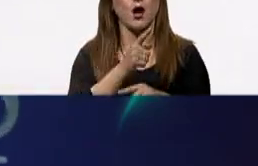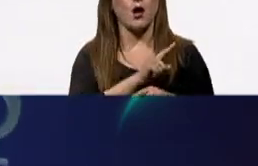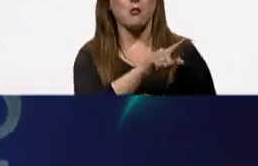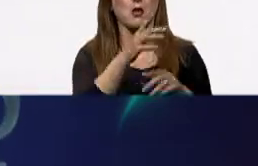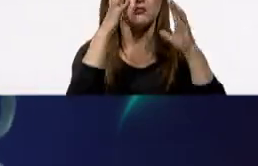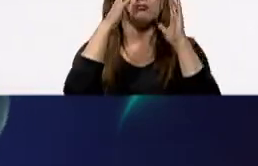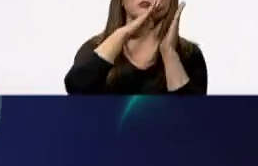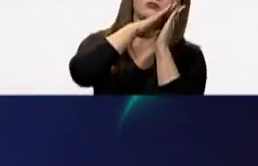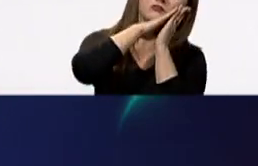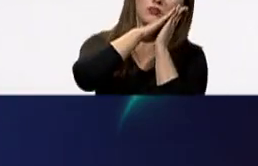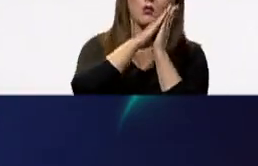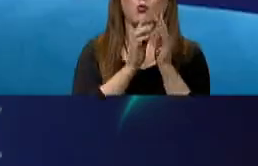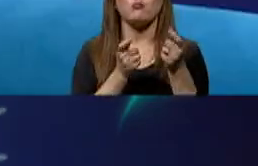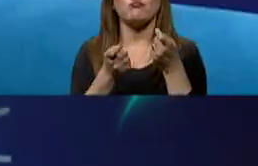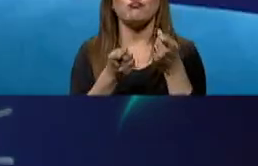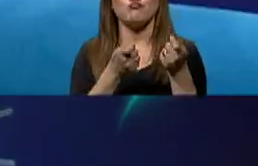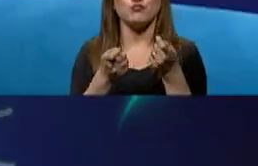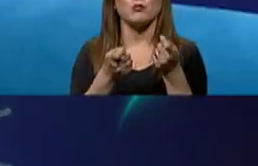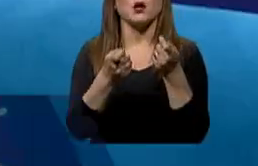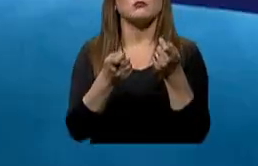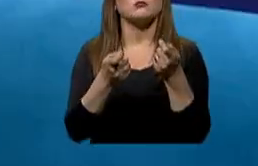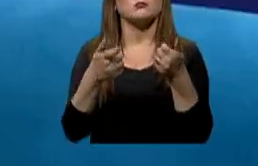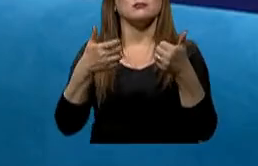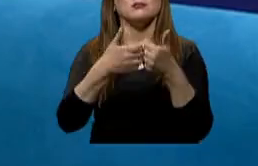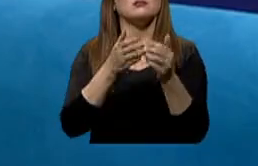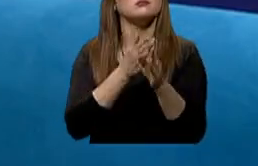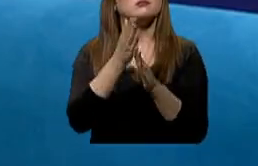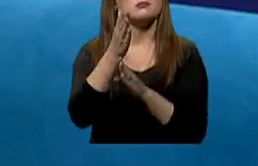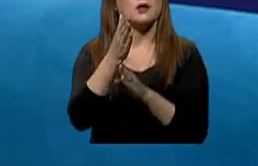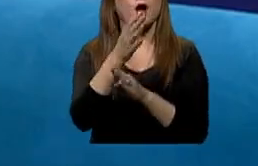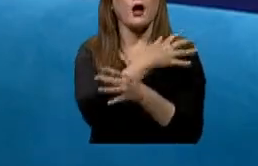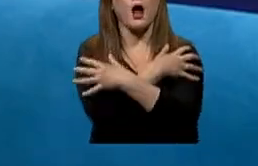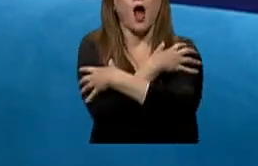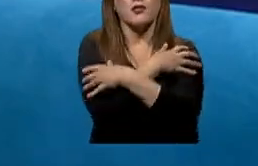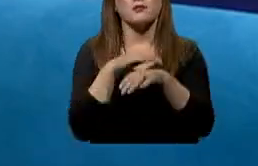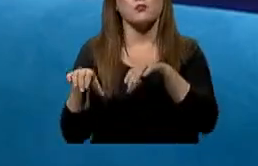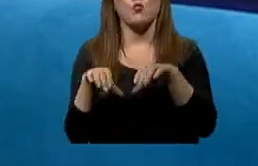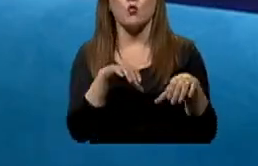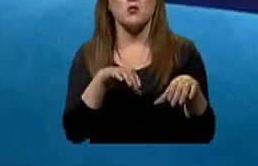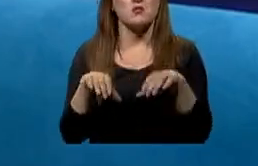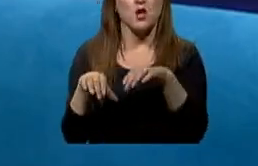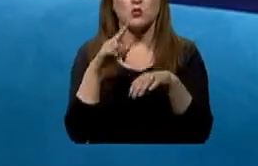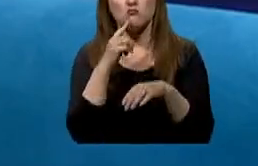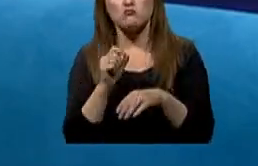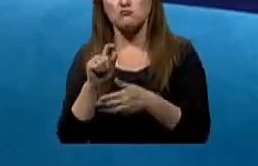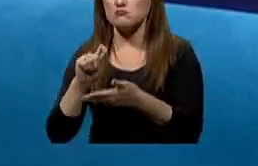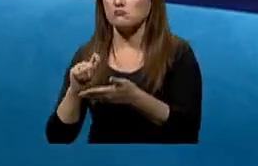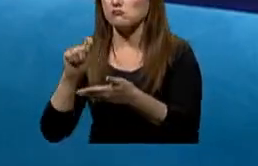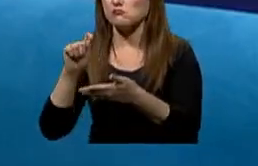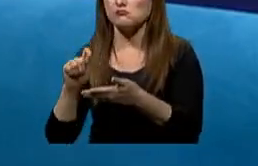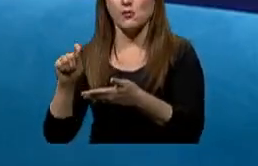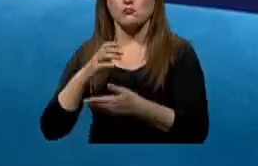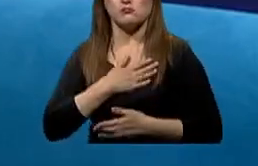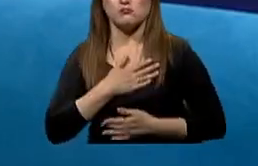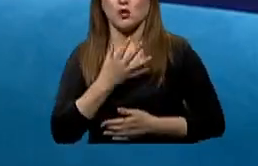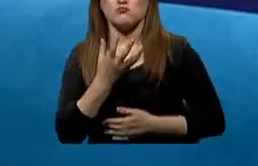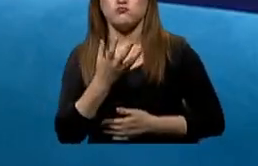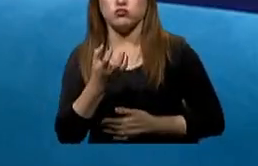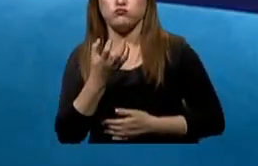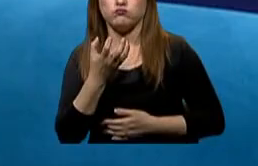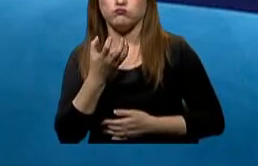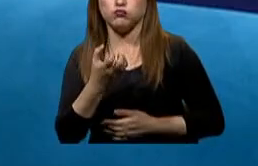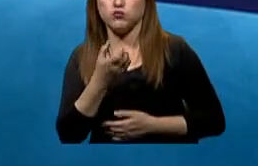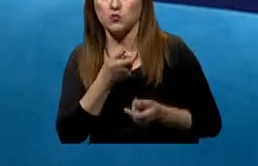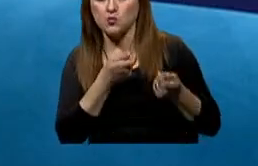siestas con registro de electroencefalografía, actividad muscular, electrocardiografía, y se promedia el